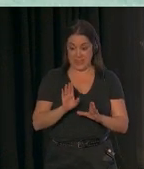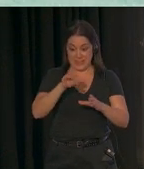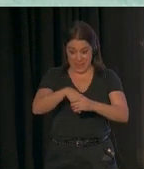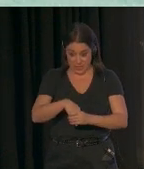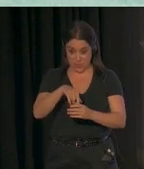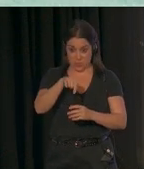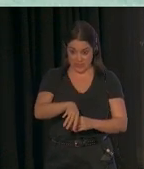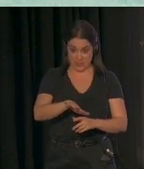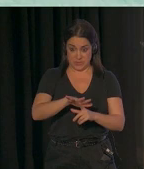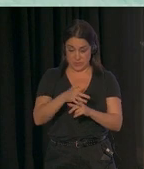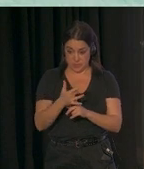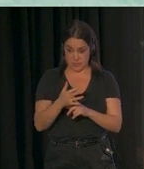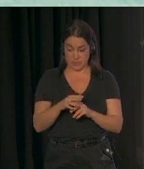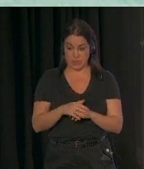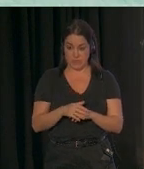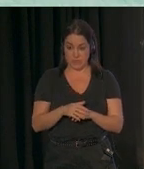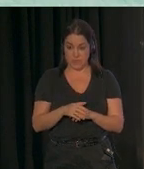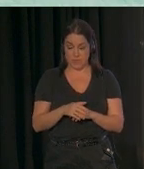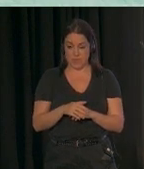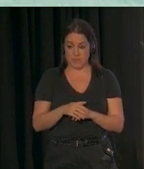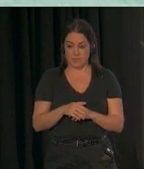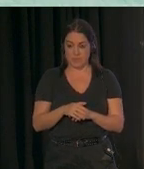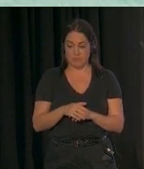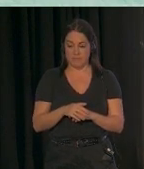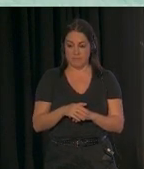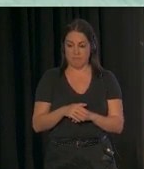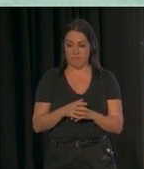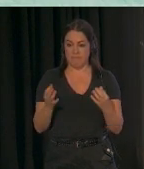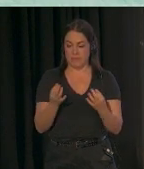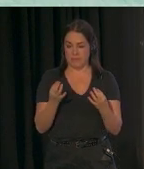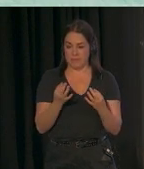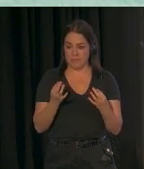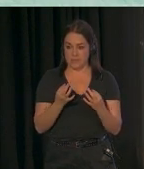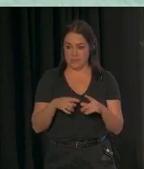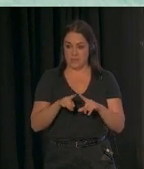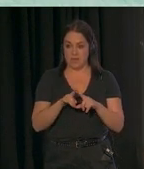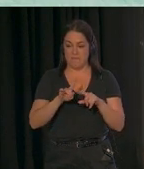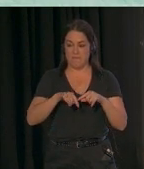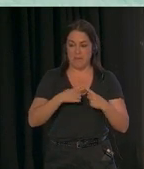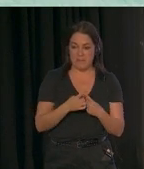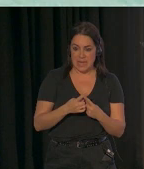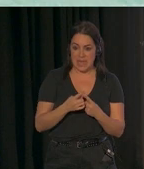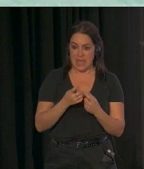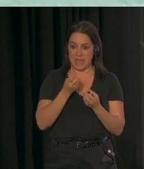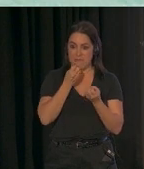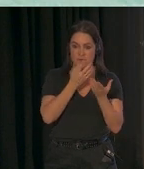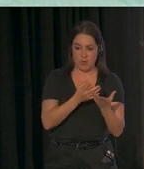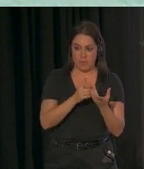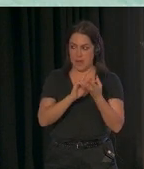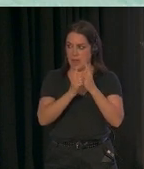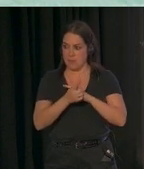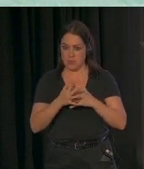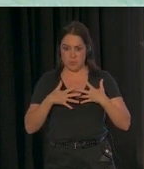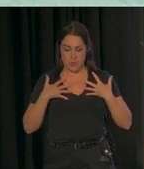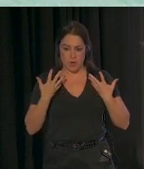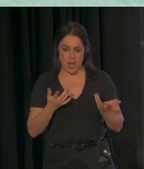se producen o se reportan. Las familias informan de una serie de cambios emocionales.